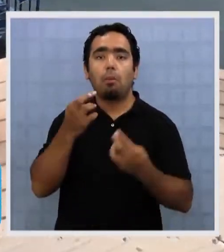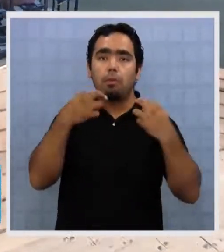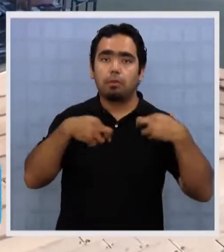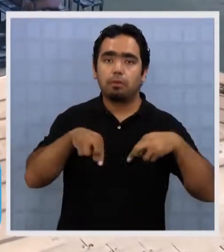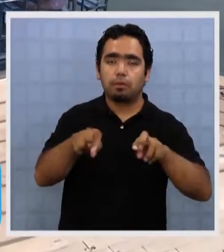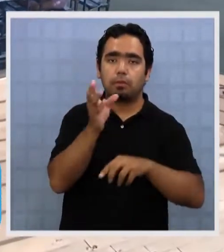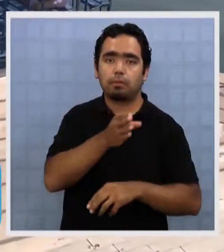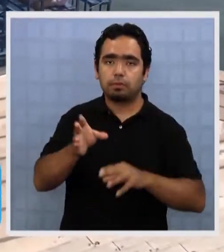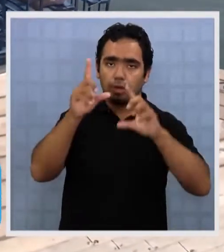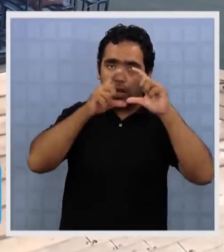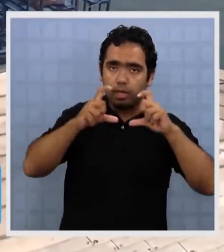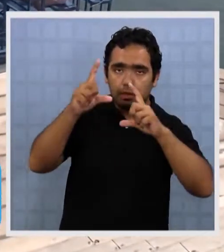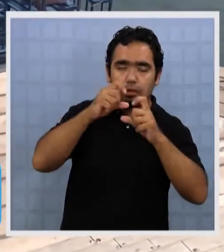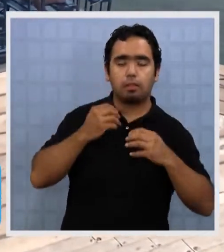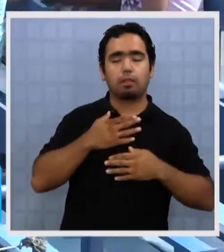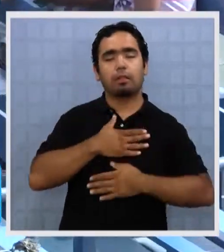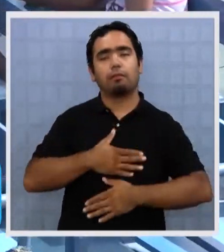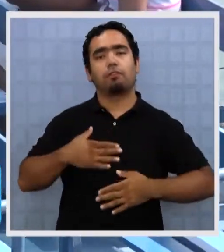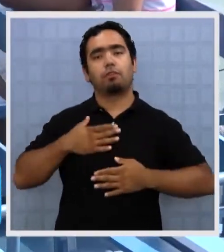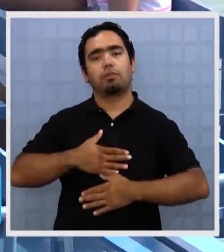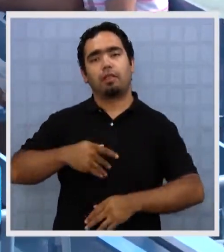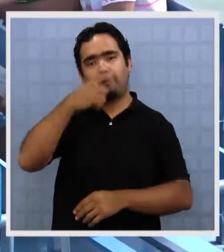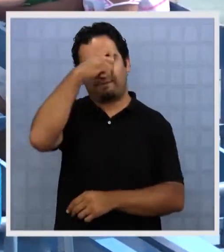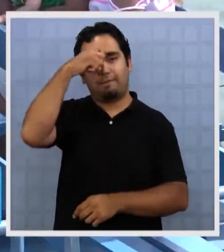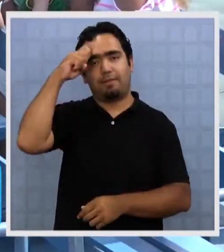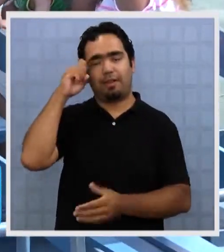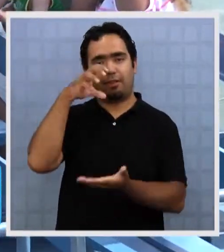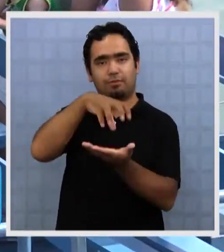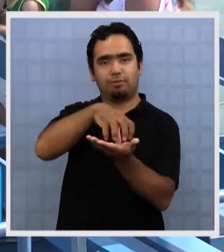para que los turistas disfruten del verano en nuestra ciudad.